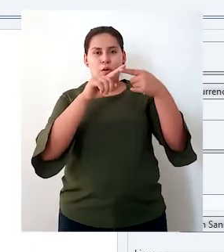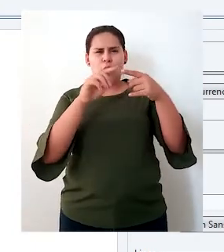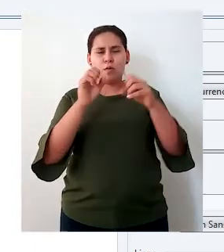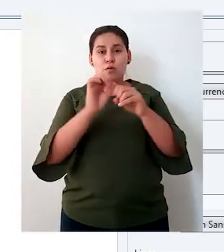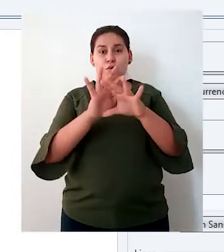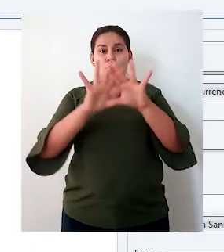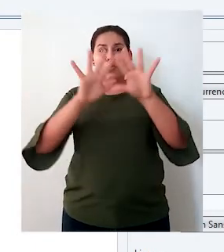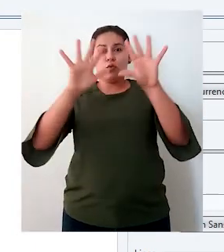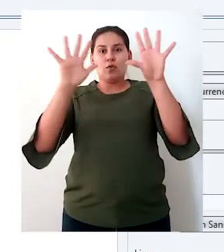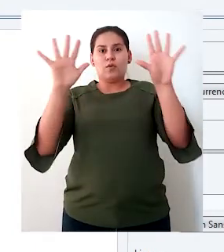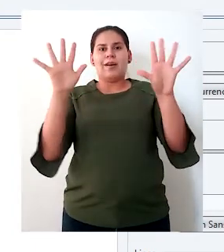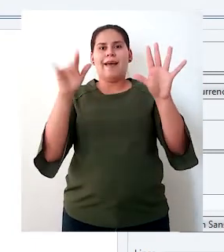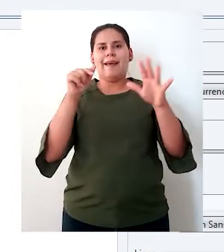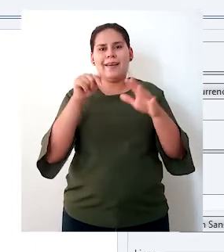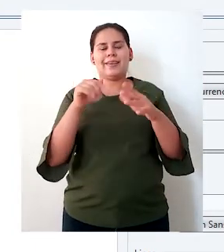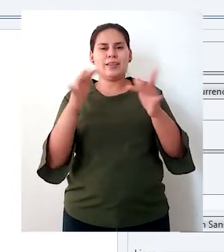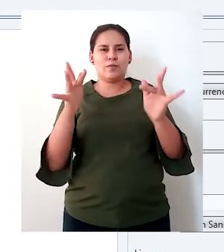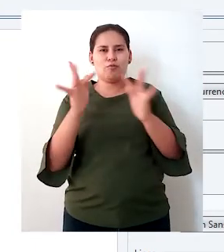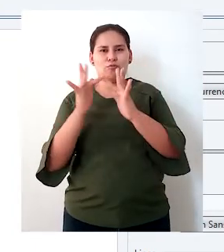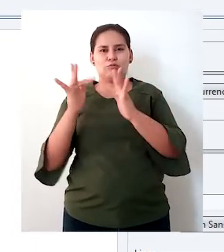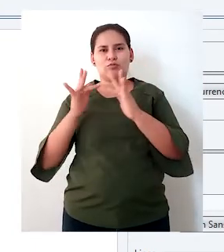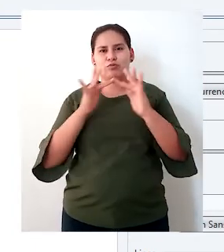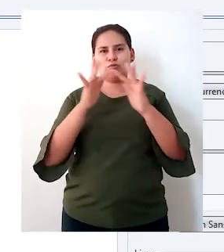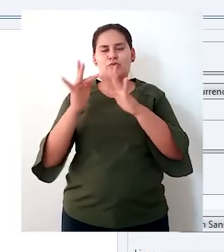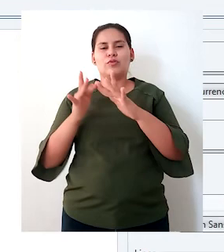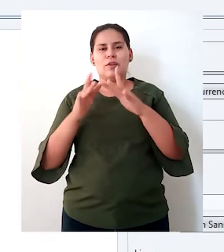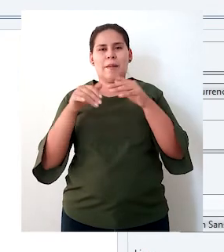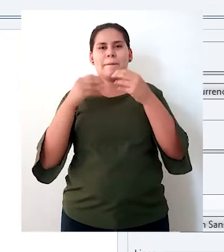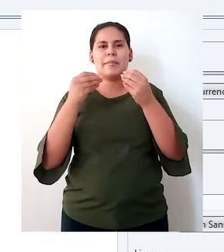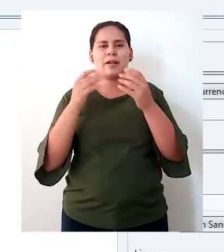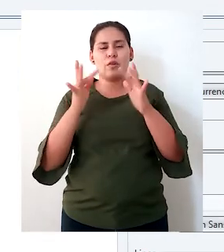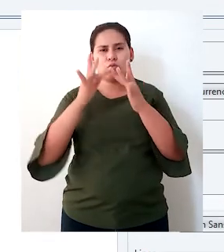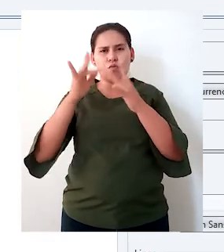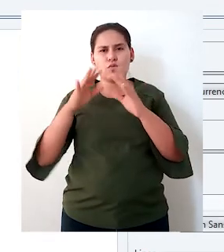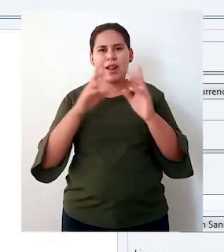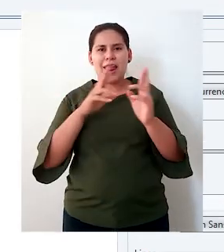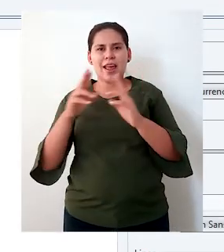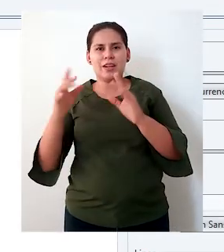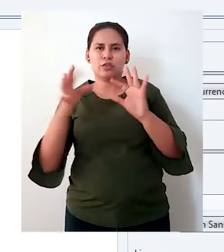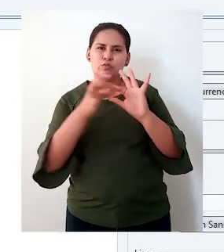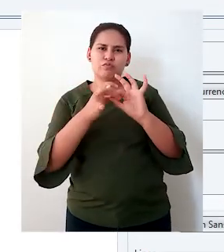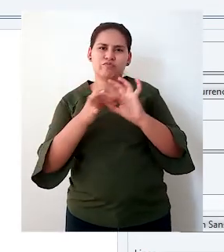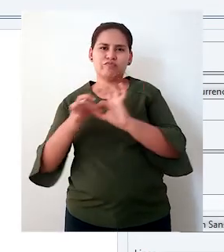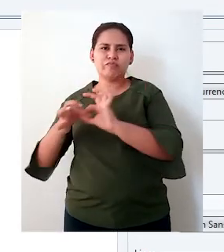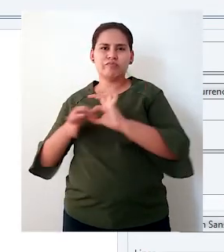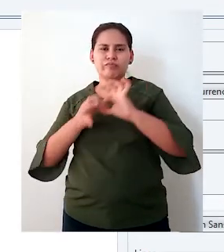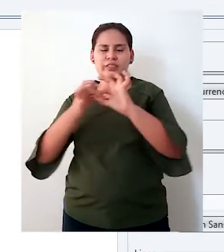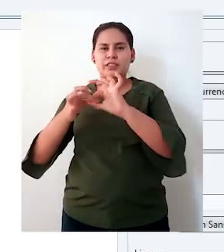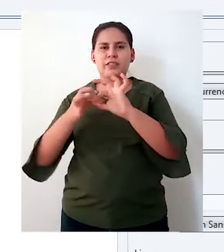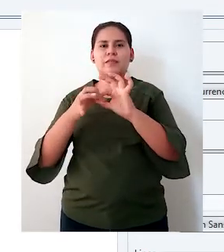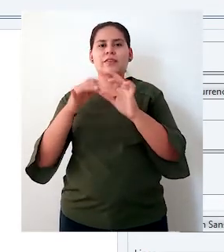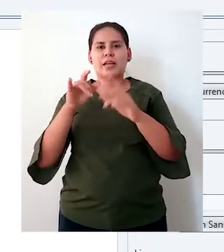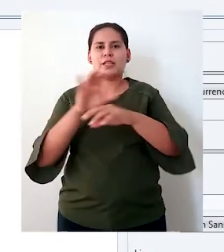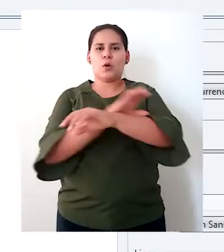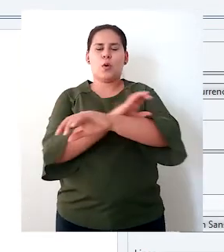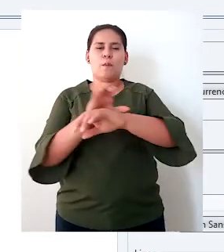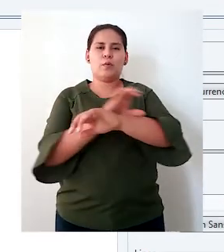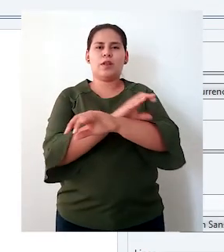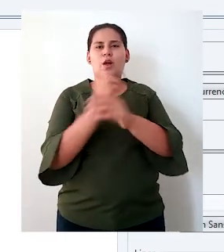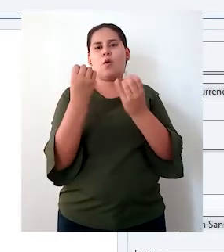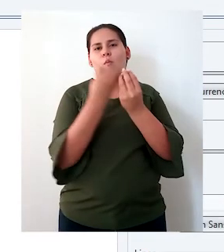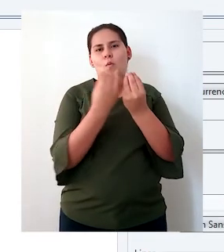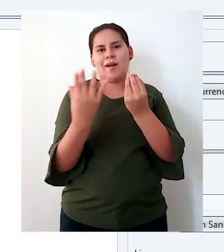la relación o la correlación que existe entre Quantum Computing o computación